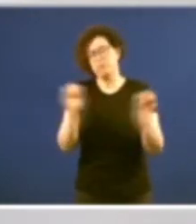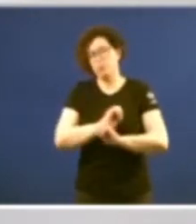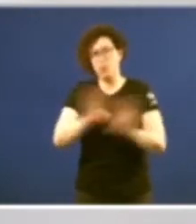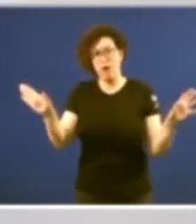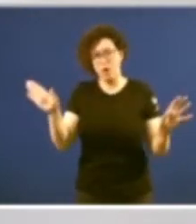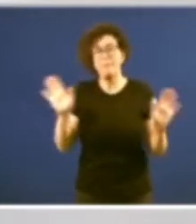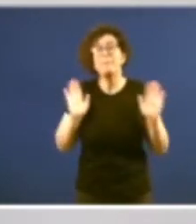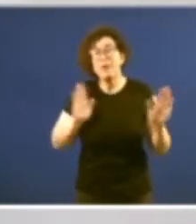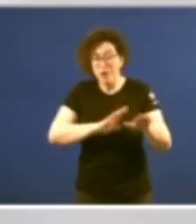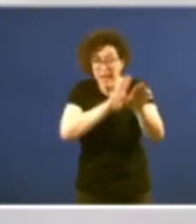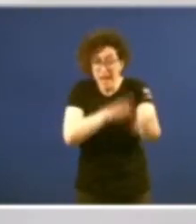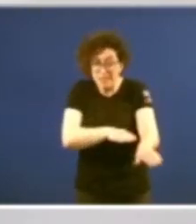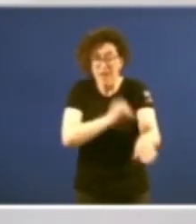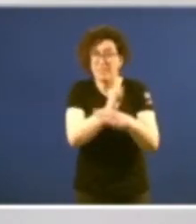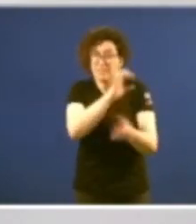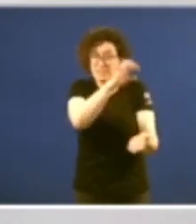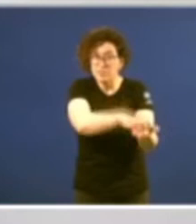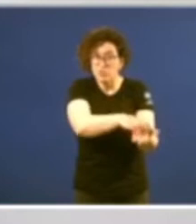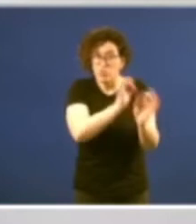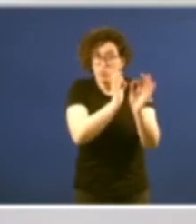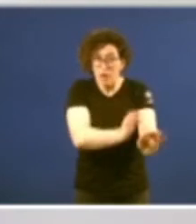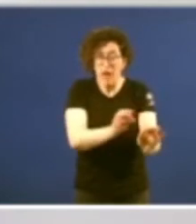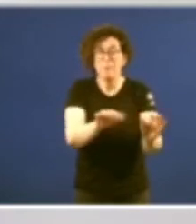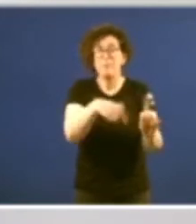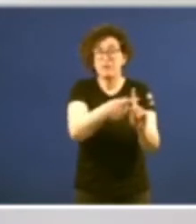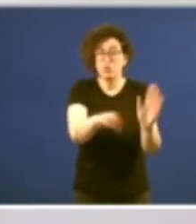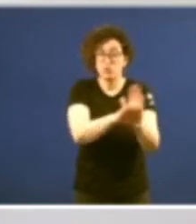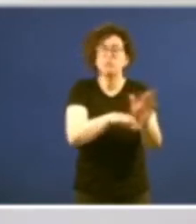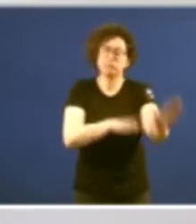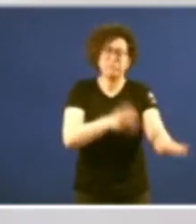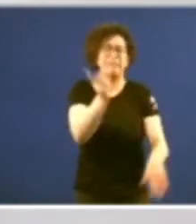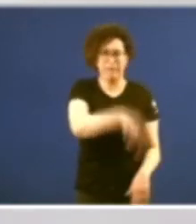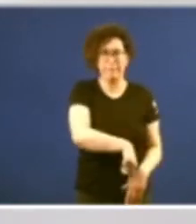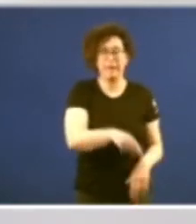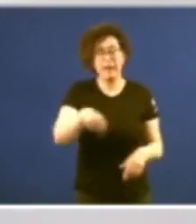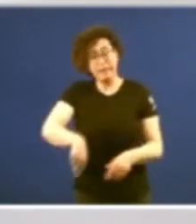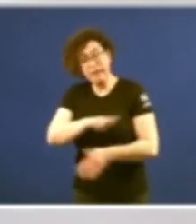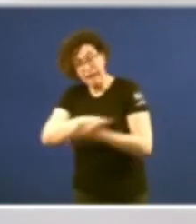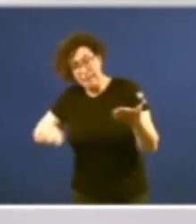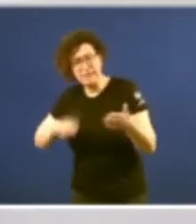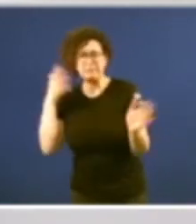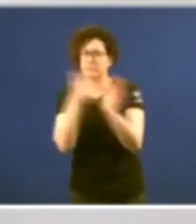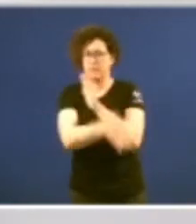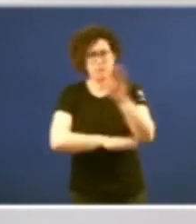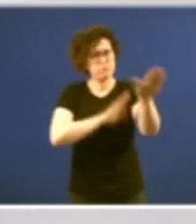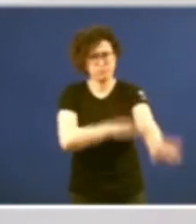pero lealdade institucional e constitucional tamén, en Galicia, sempre.